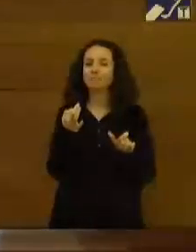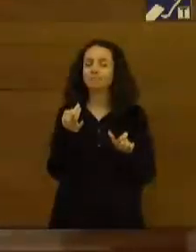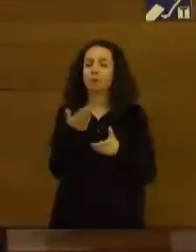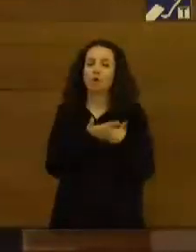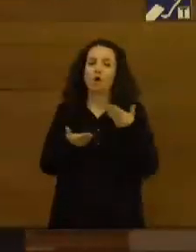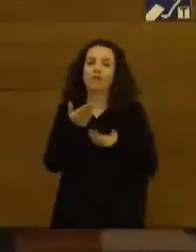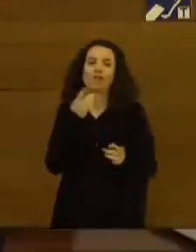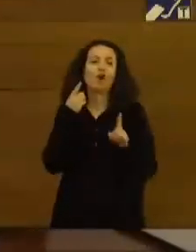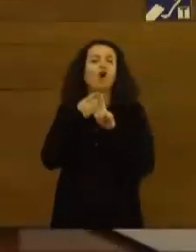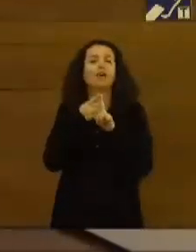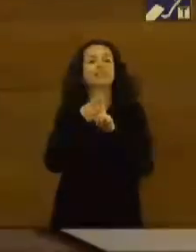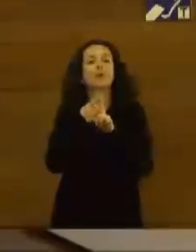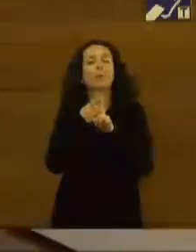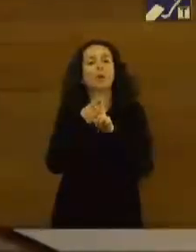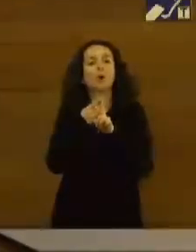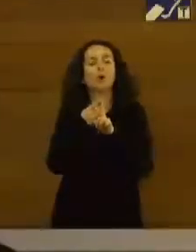tratar de paliar